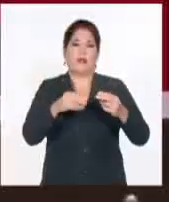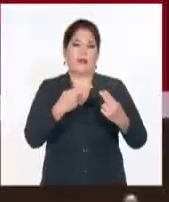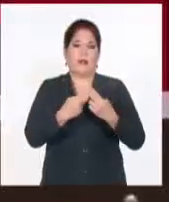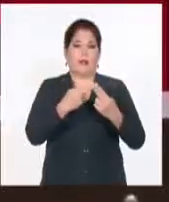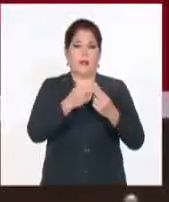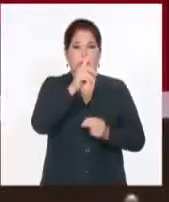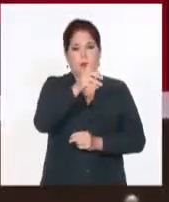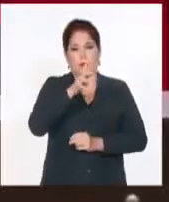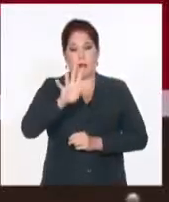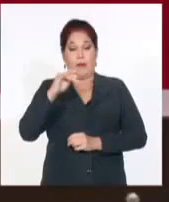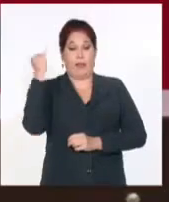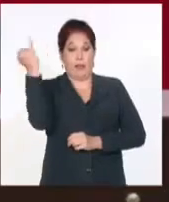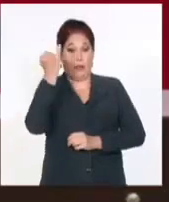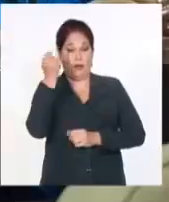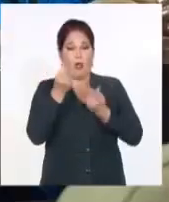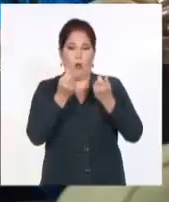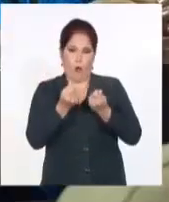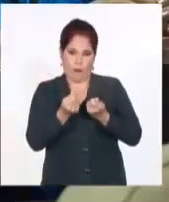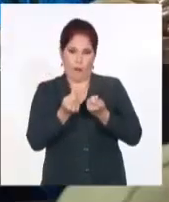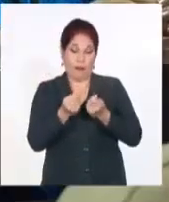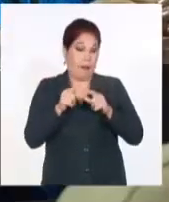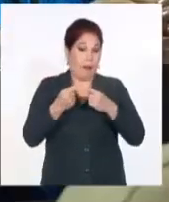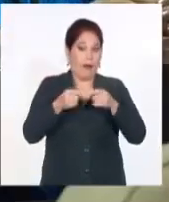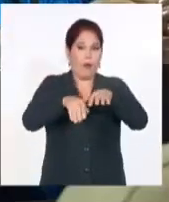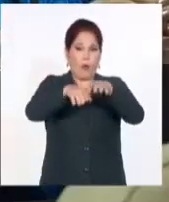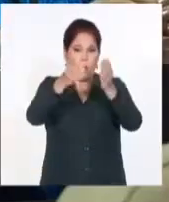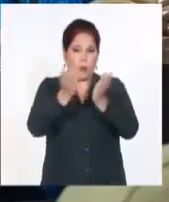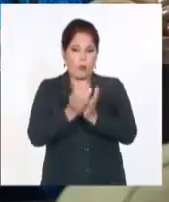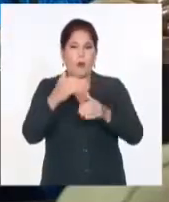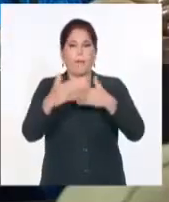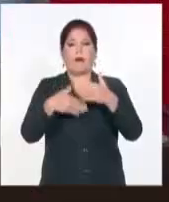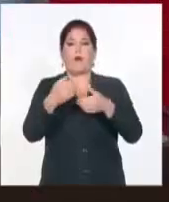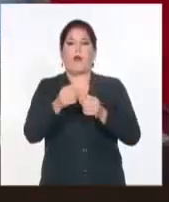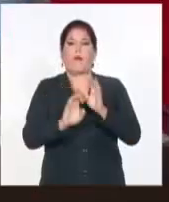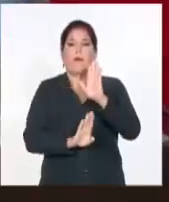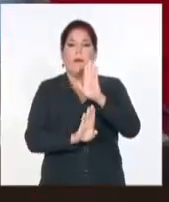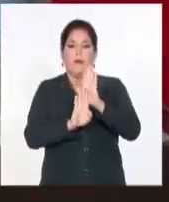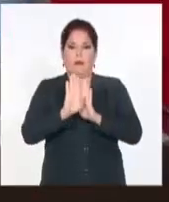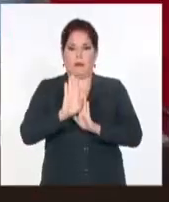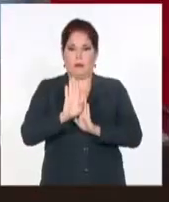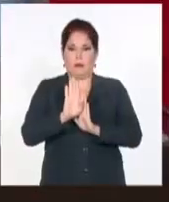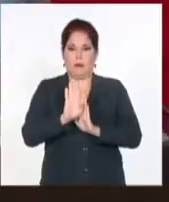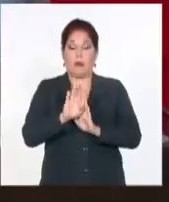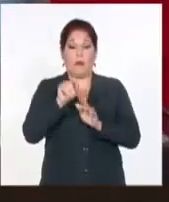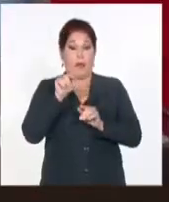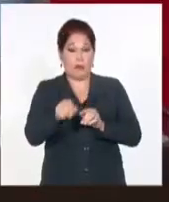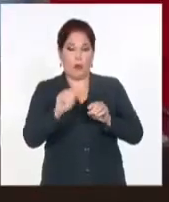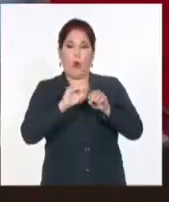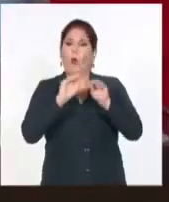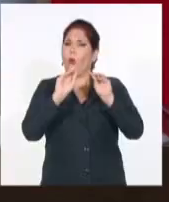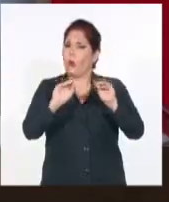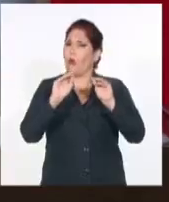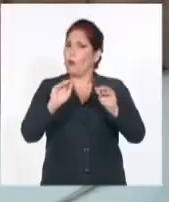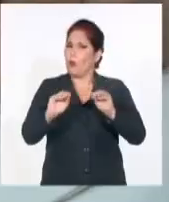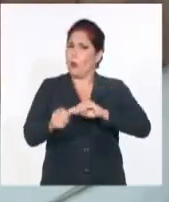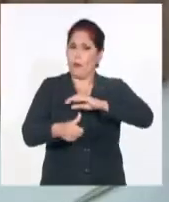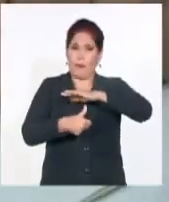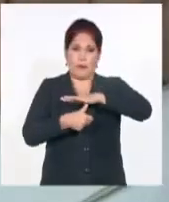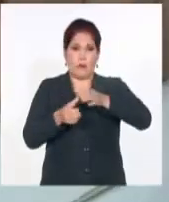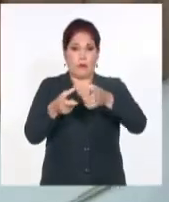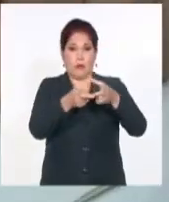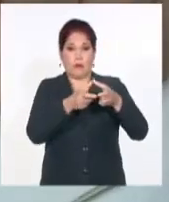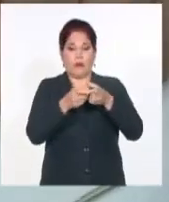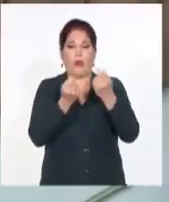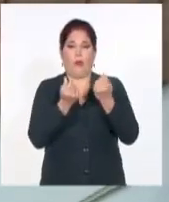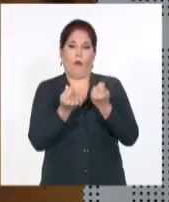Encuentro Internacional de Economistas sobre Globalización y Problemas del Desarrollo. Justo a ello convocó el presidente de la Asociación Cubana de